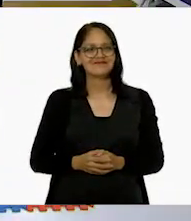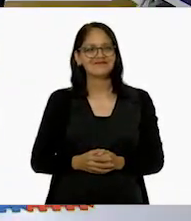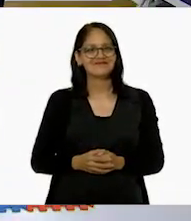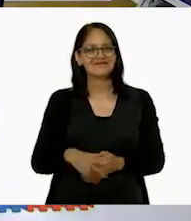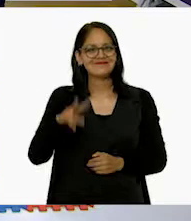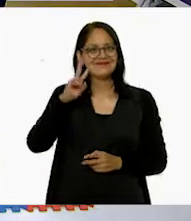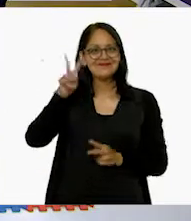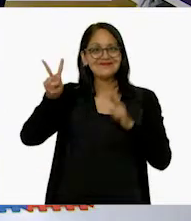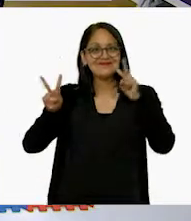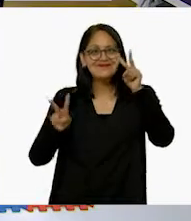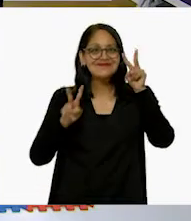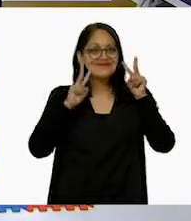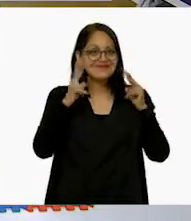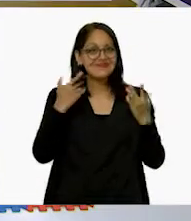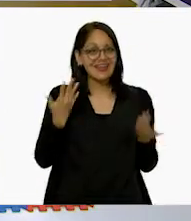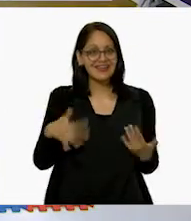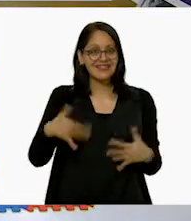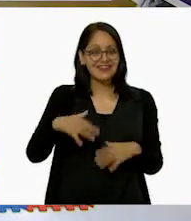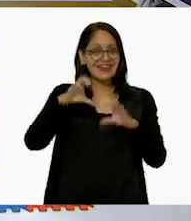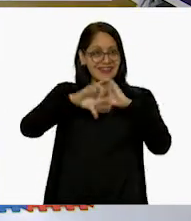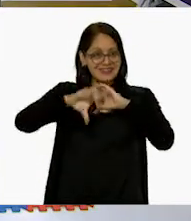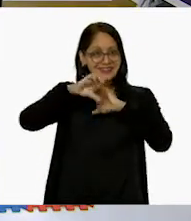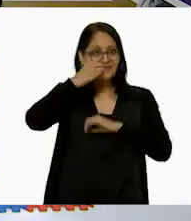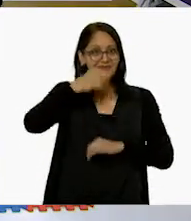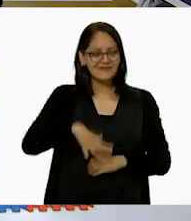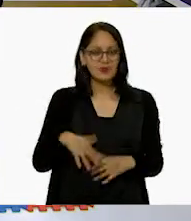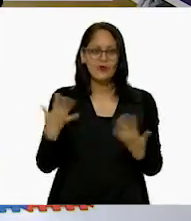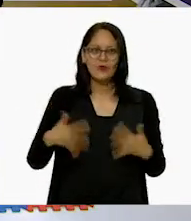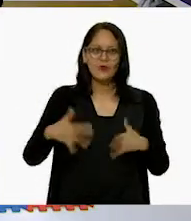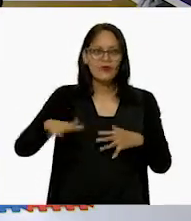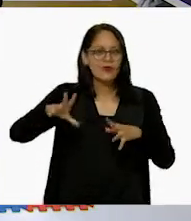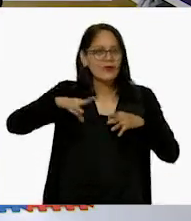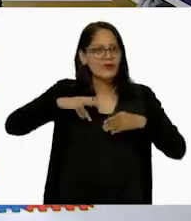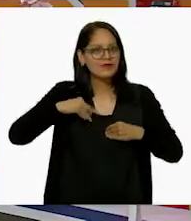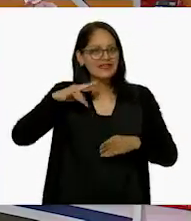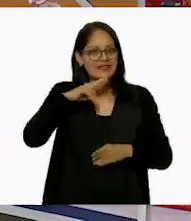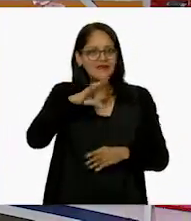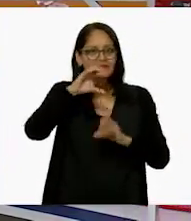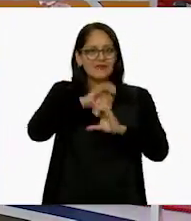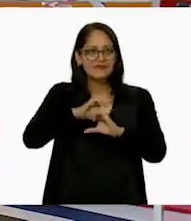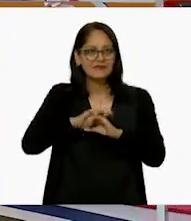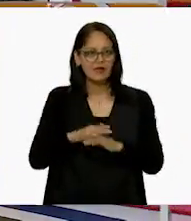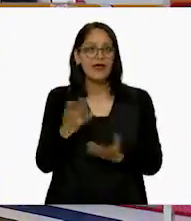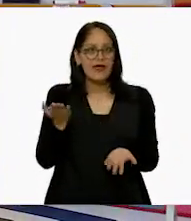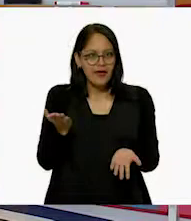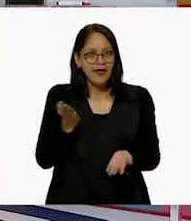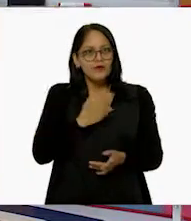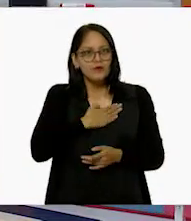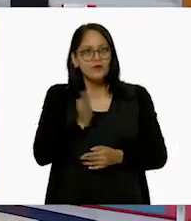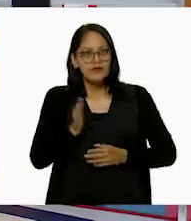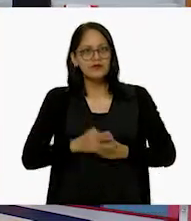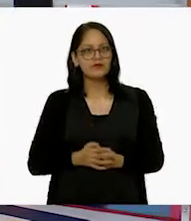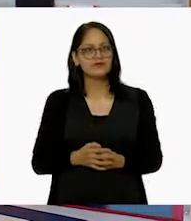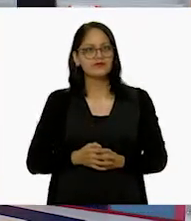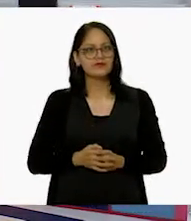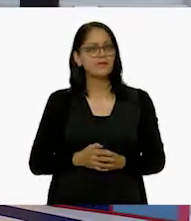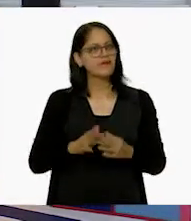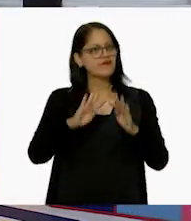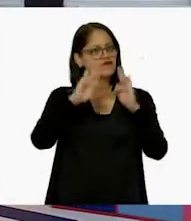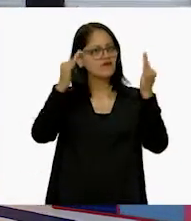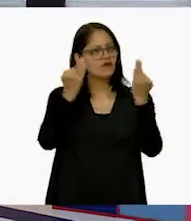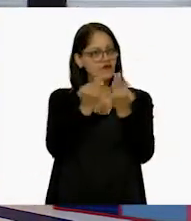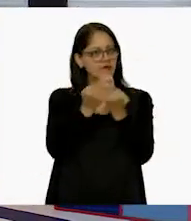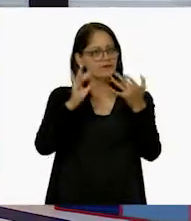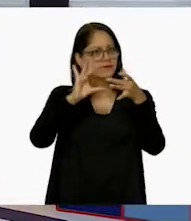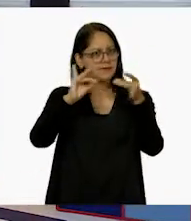¡Ay, está padrísima la canción, ¿verdad? Es pegajosísima. ¡Claro! Y bueno, hablando de figuras,